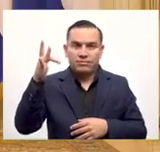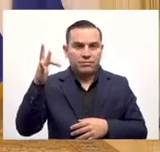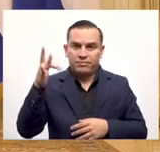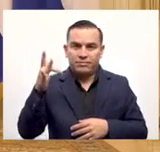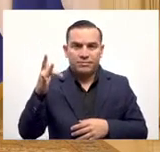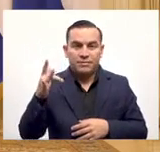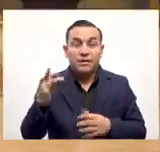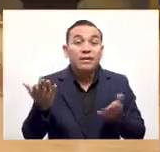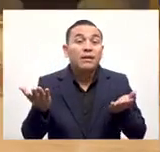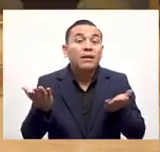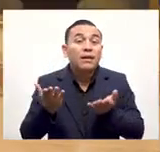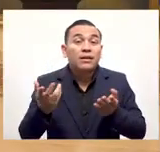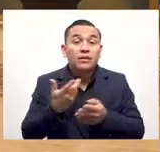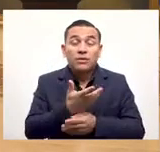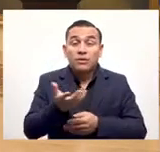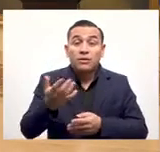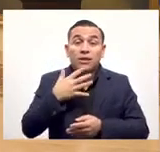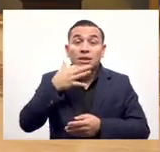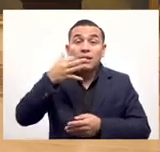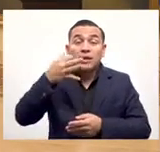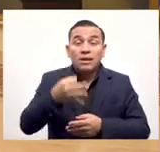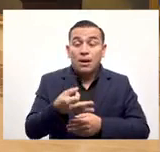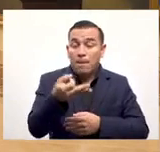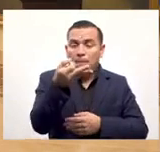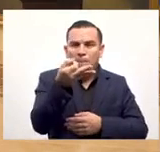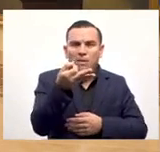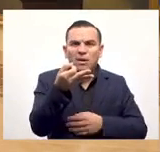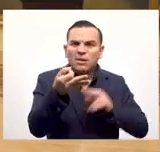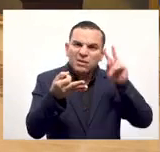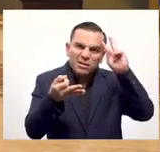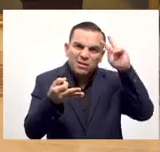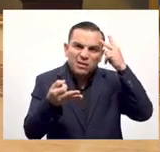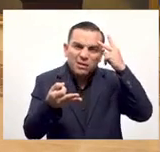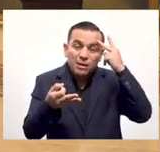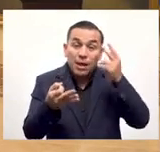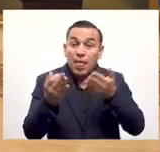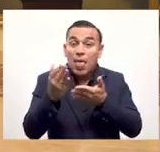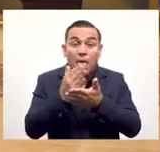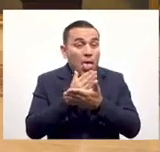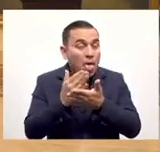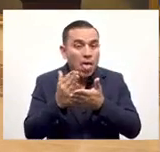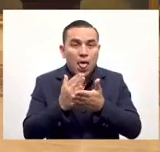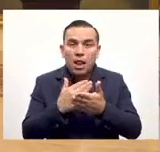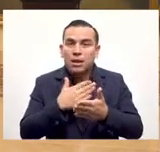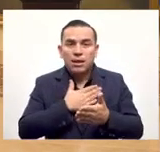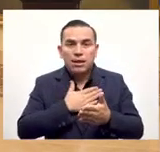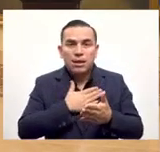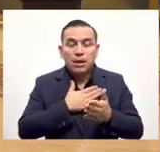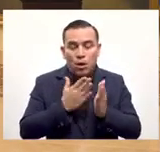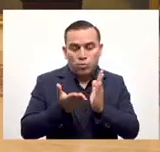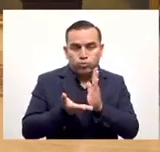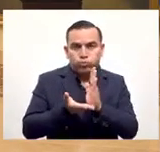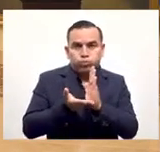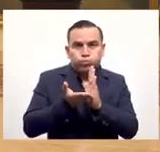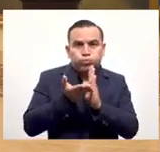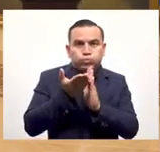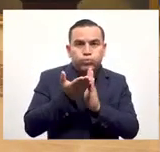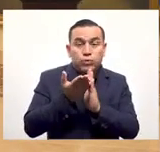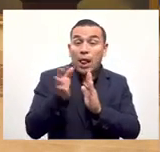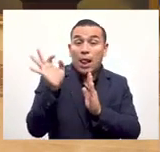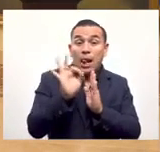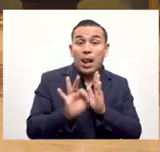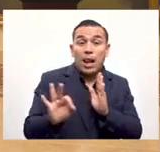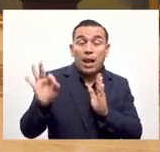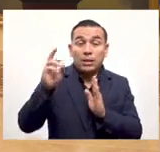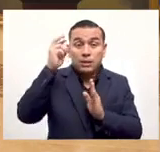y por lo tanto está sujeto a ganancias de capital. Al ser una moneda, pues no tiene ganancias de capital en caso de que